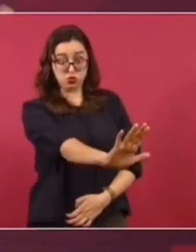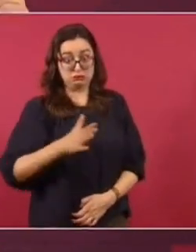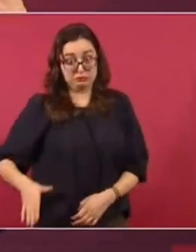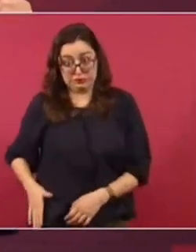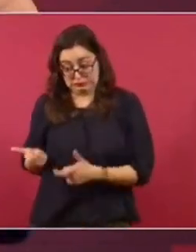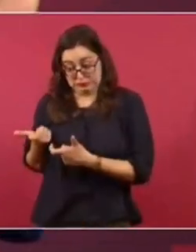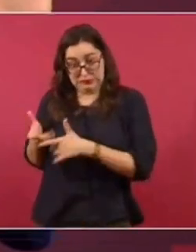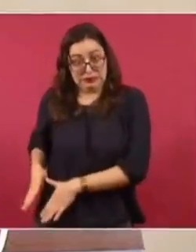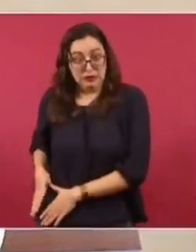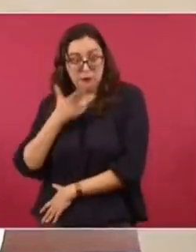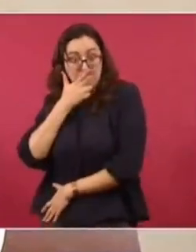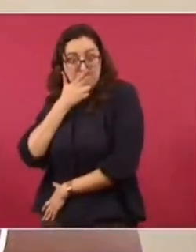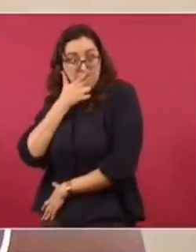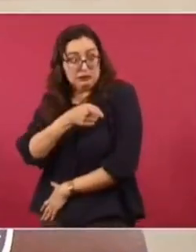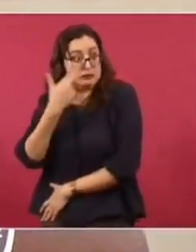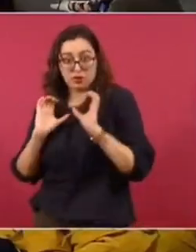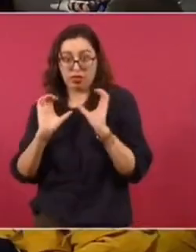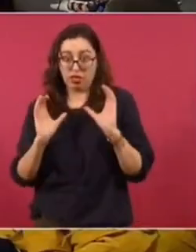Y saqué la cartera, señor.